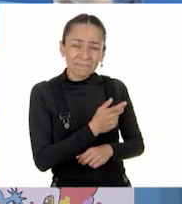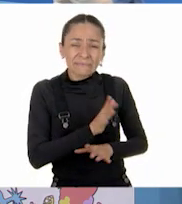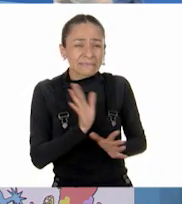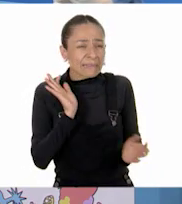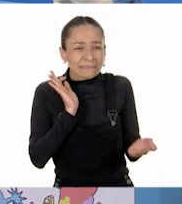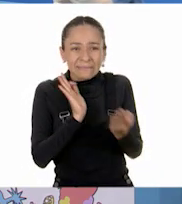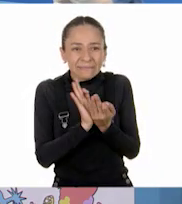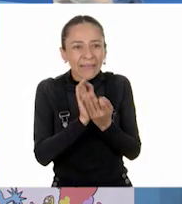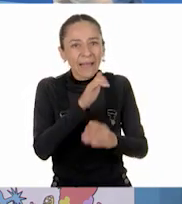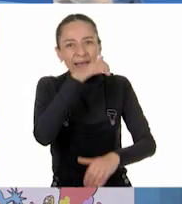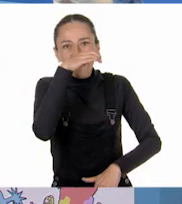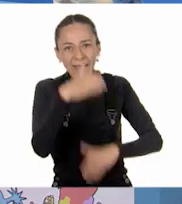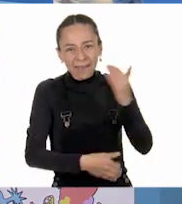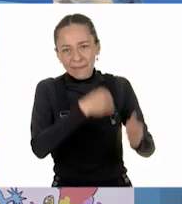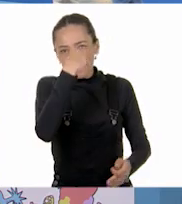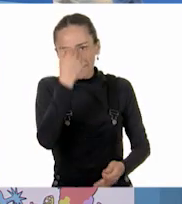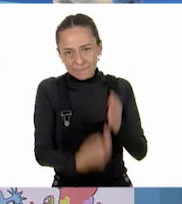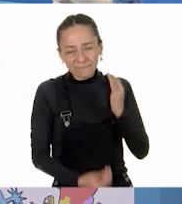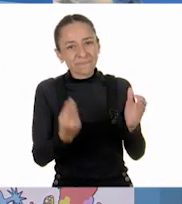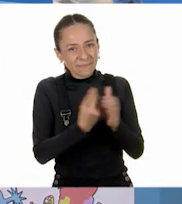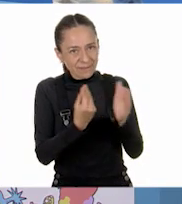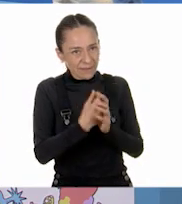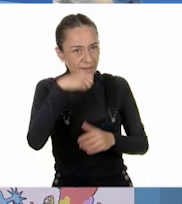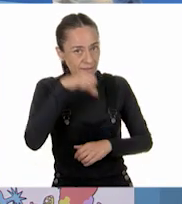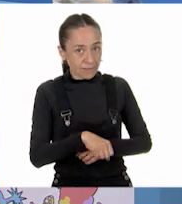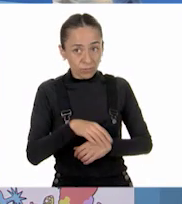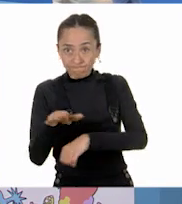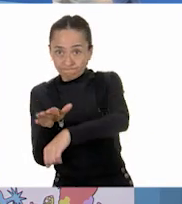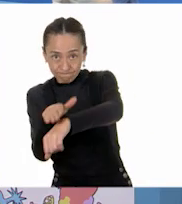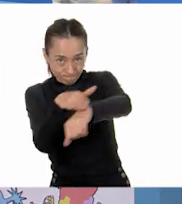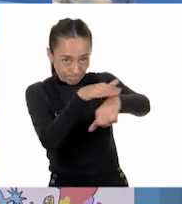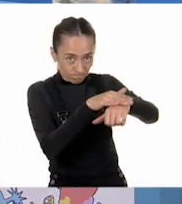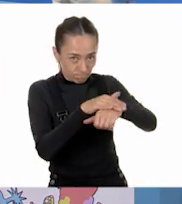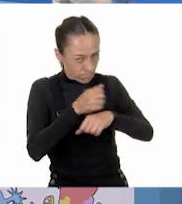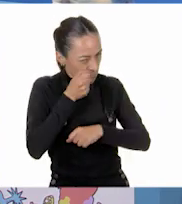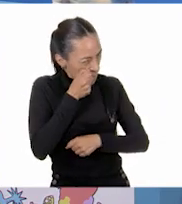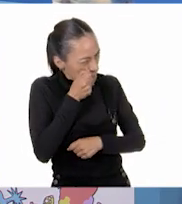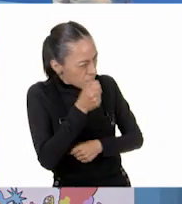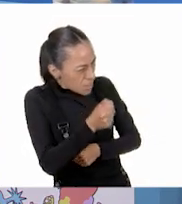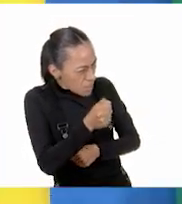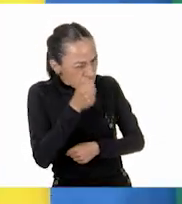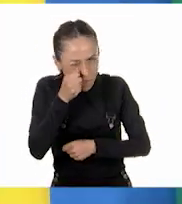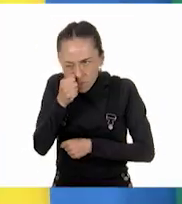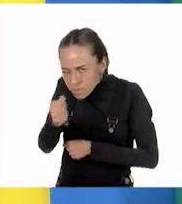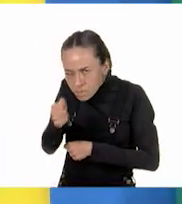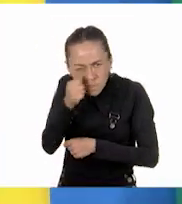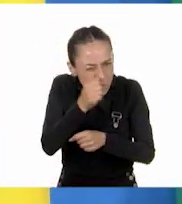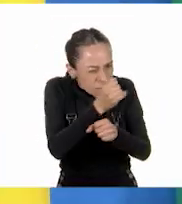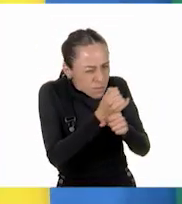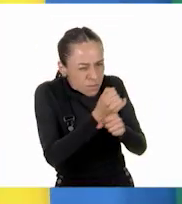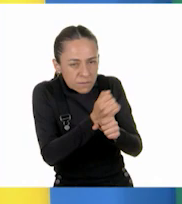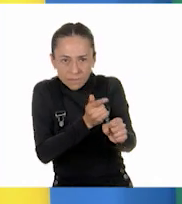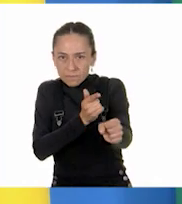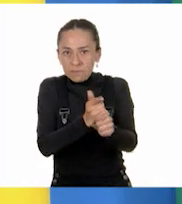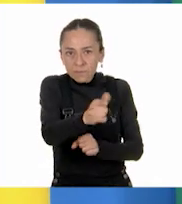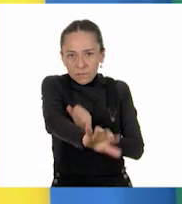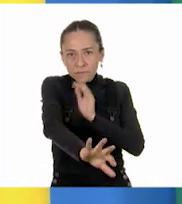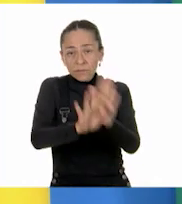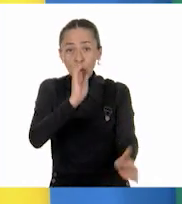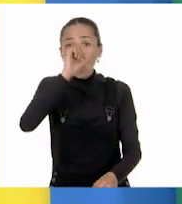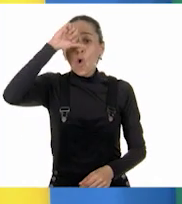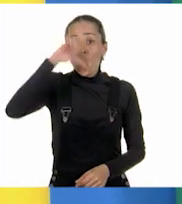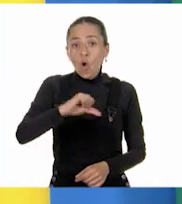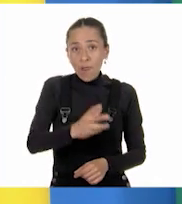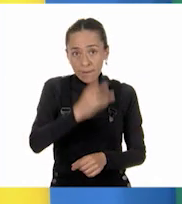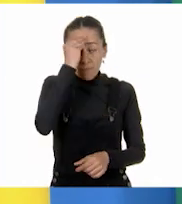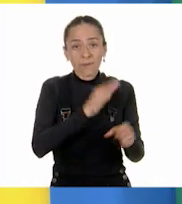del día de hoy. Así que, detectives, ¿qué descubrieron el día de hoy? Pues que entre las fracciones